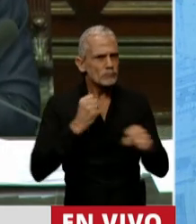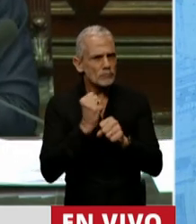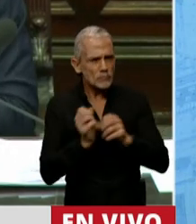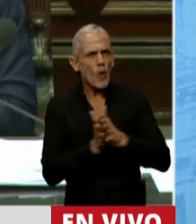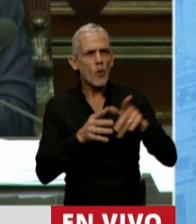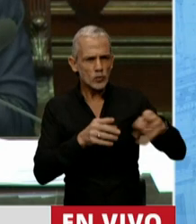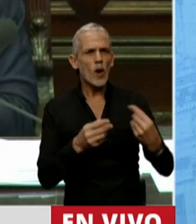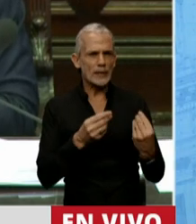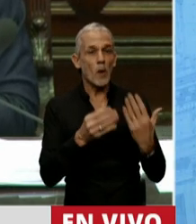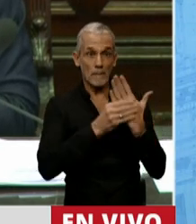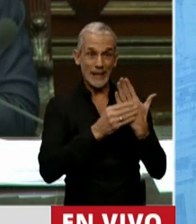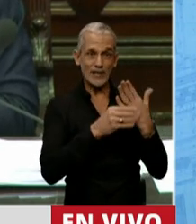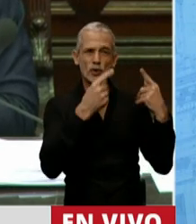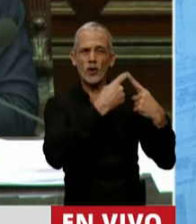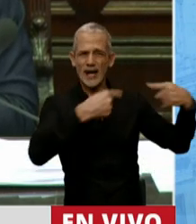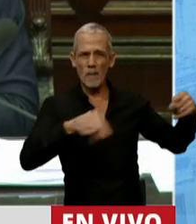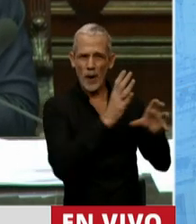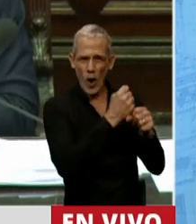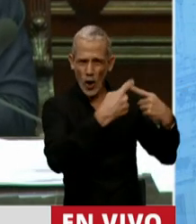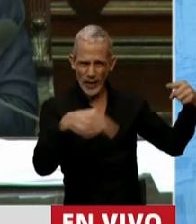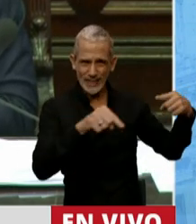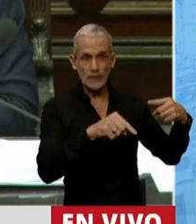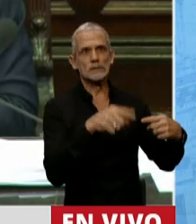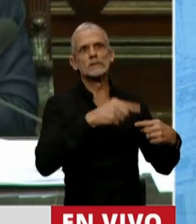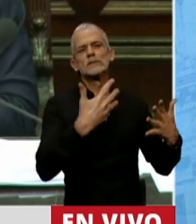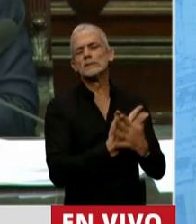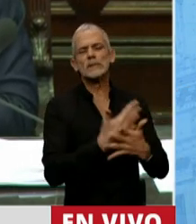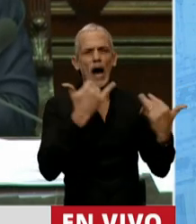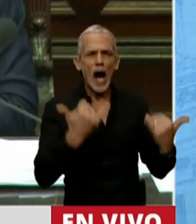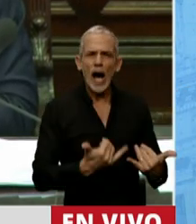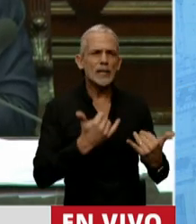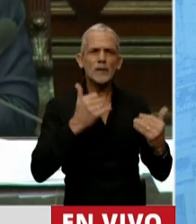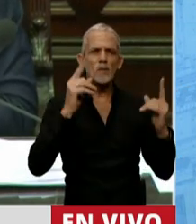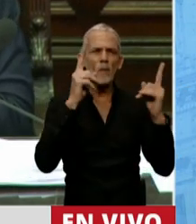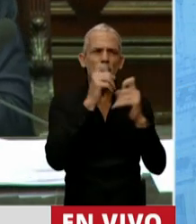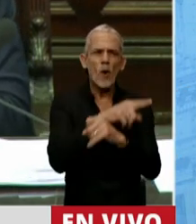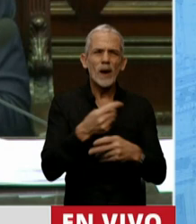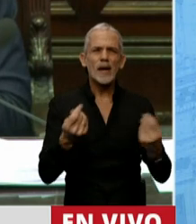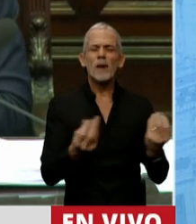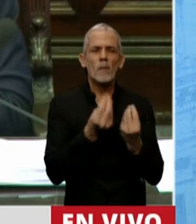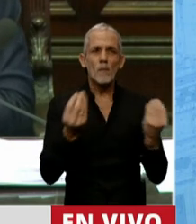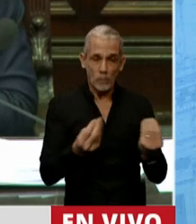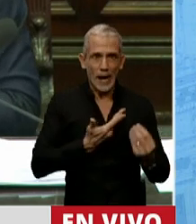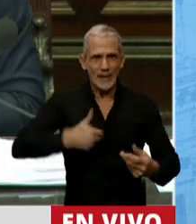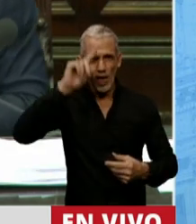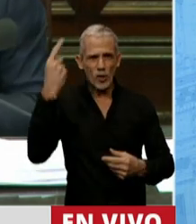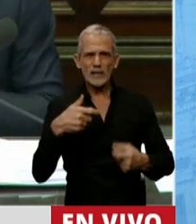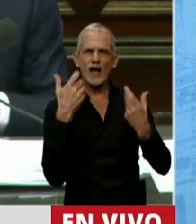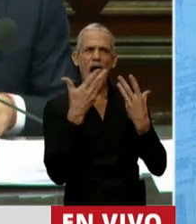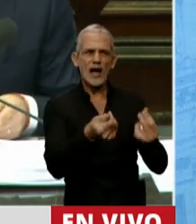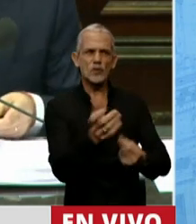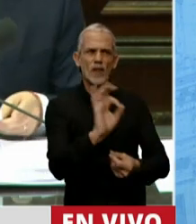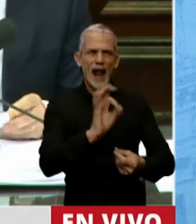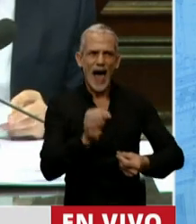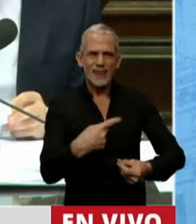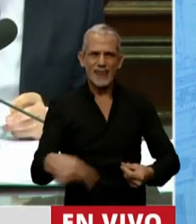ha venido el ministro de Transporte a escucharlos, están padeciendo la peor de las crisis y el Estado Nacional no le ha dado ninguna